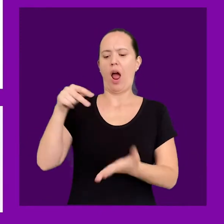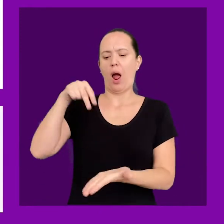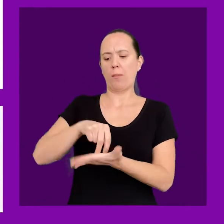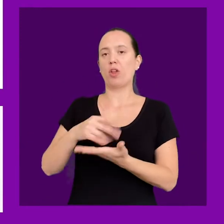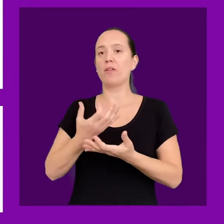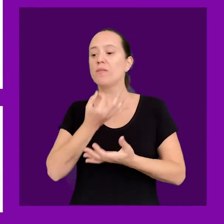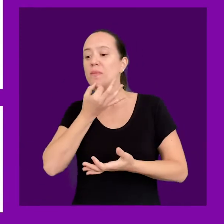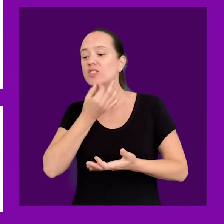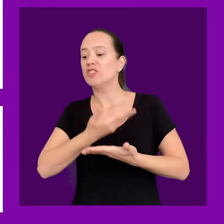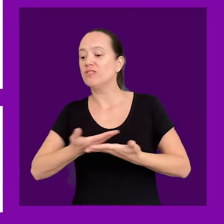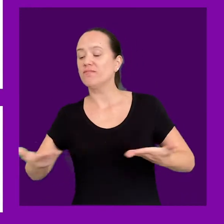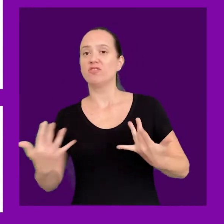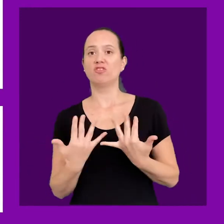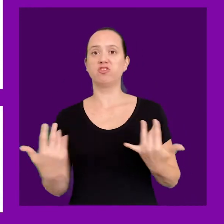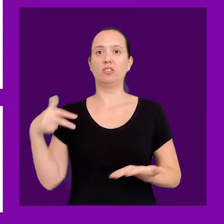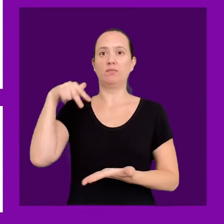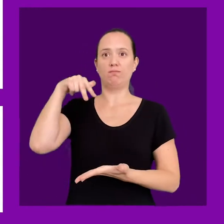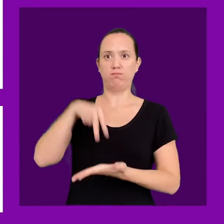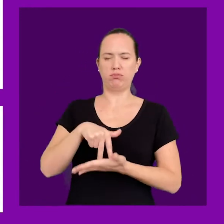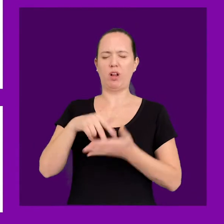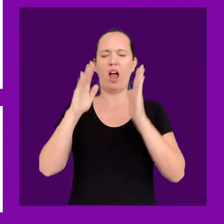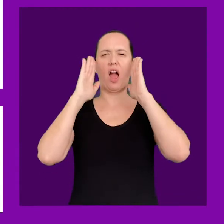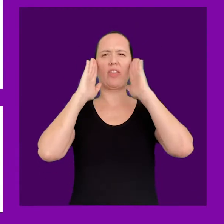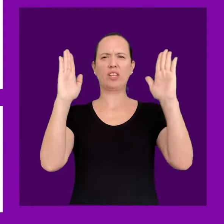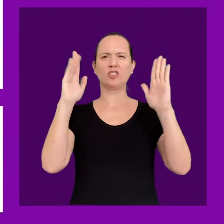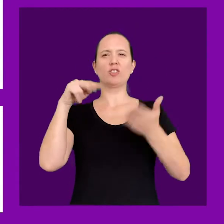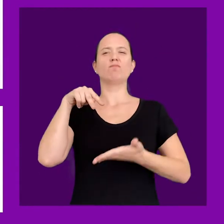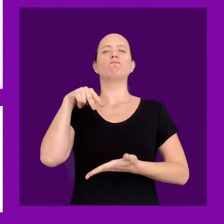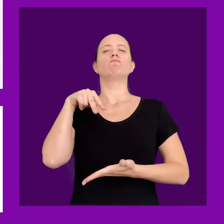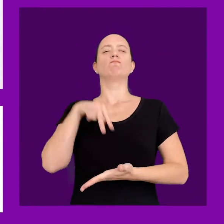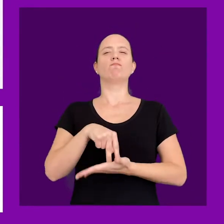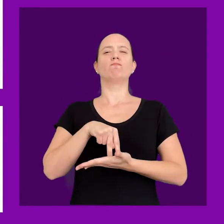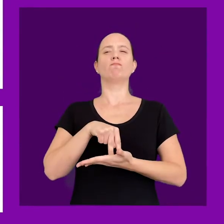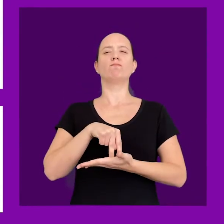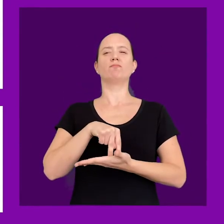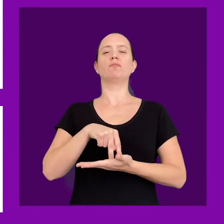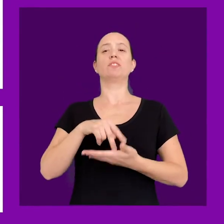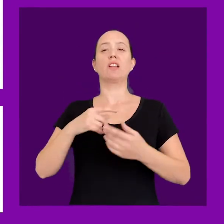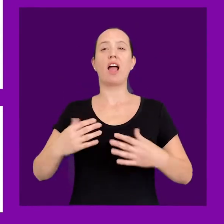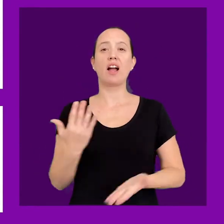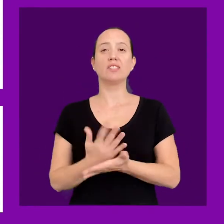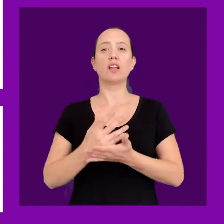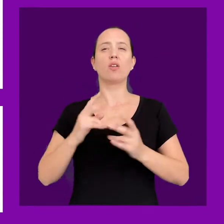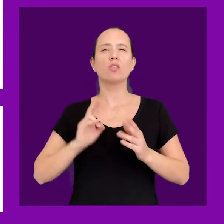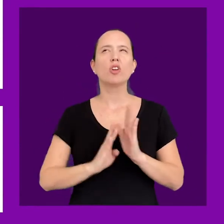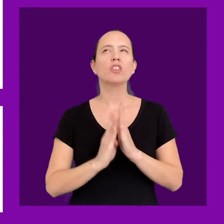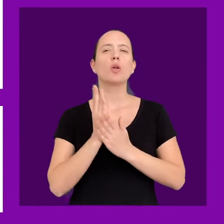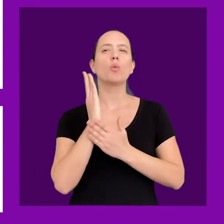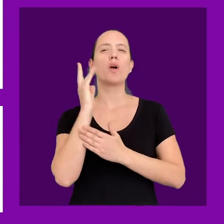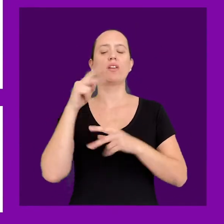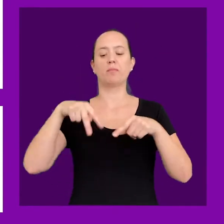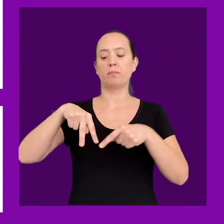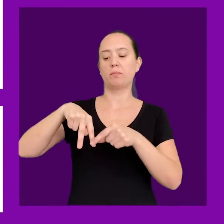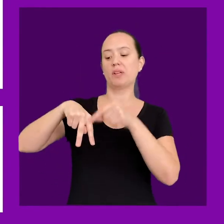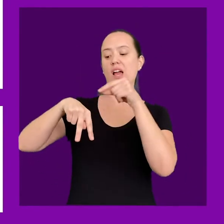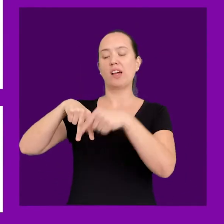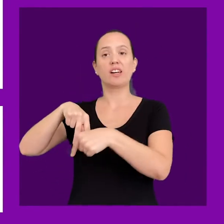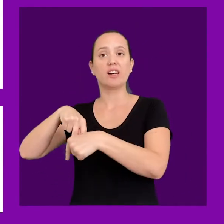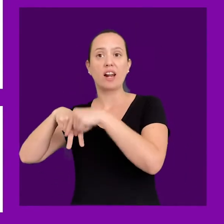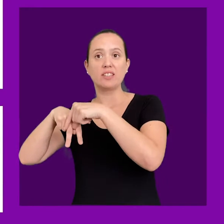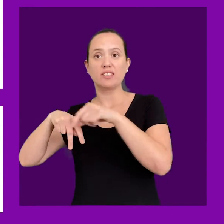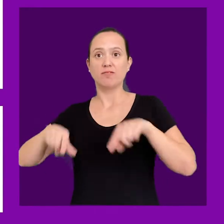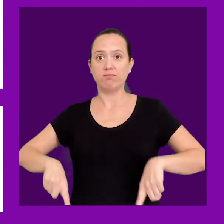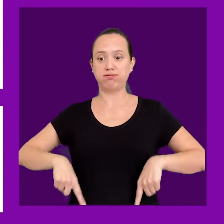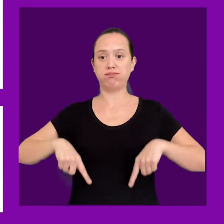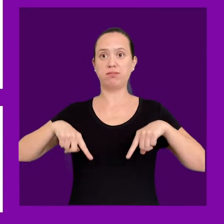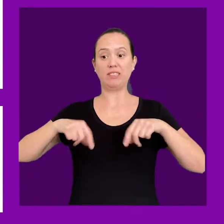apoyo de las plantas, poniendo atención en las partes del pie que están en contacto con el piso. Continuaremos observando nuestras